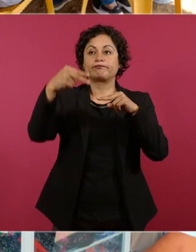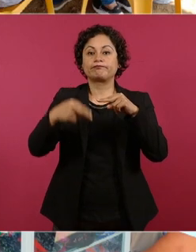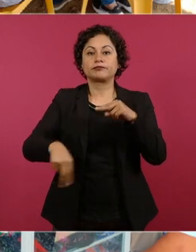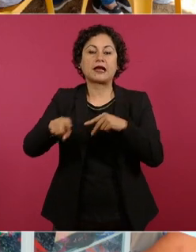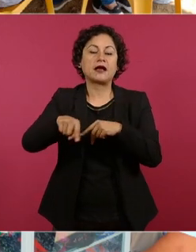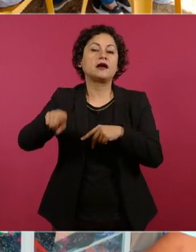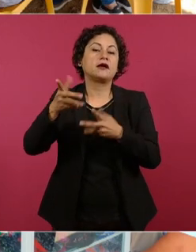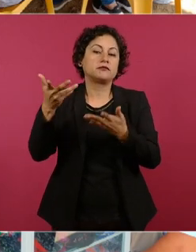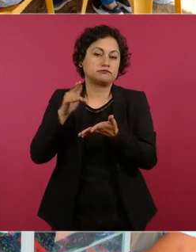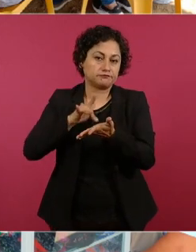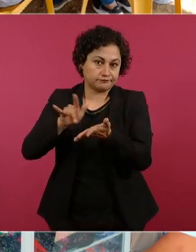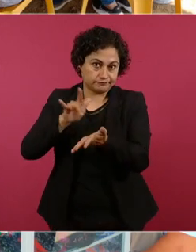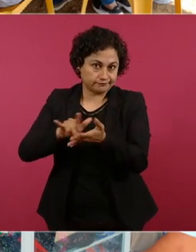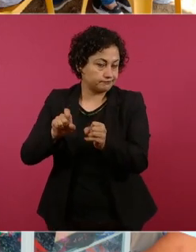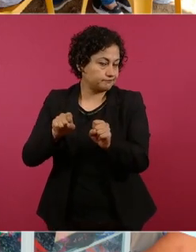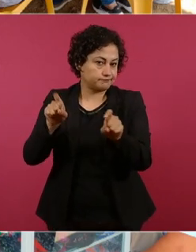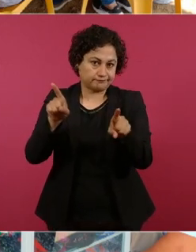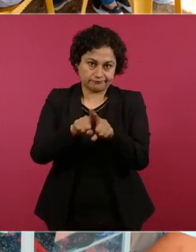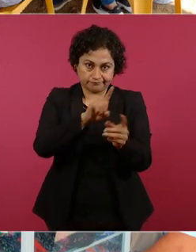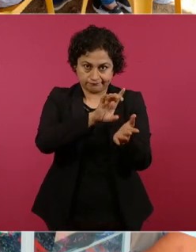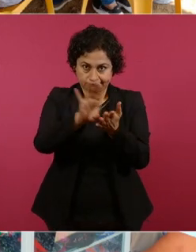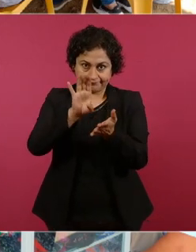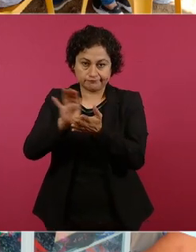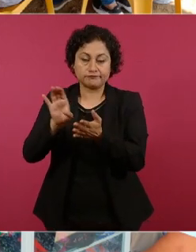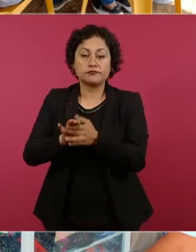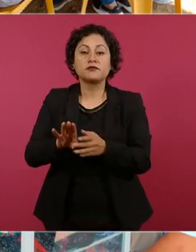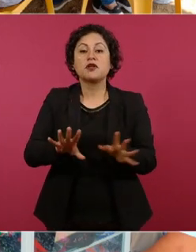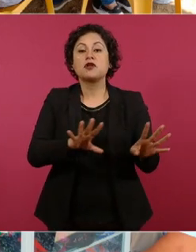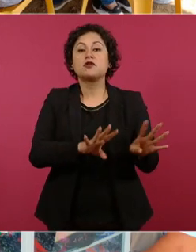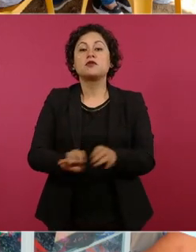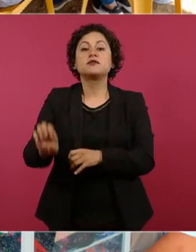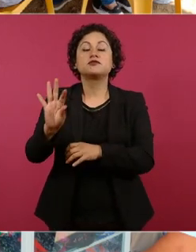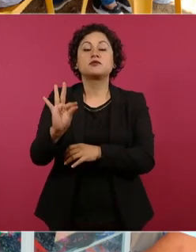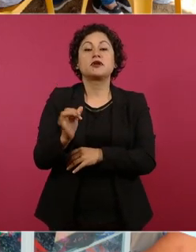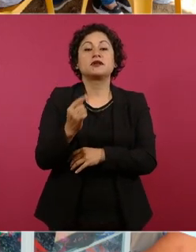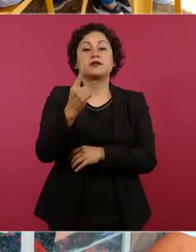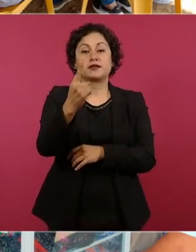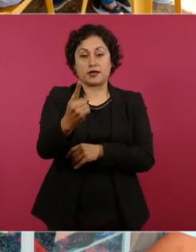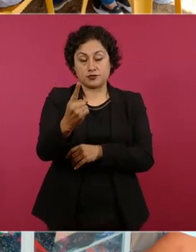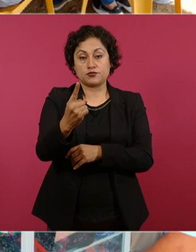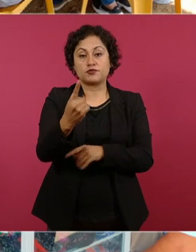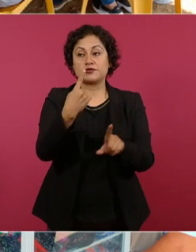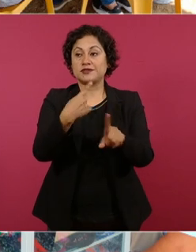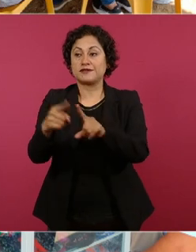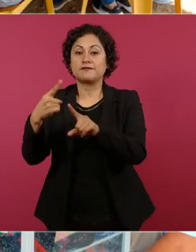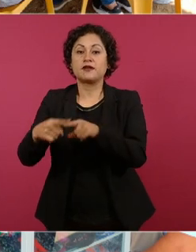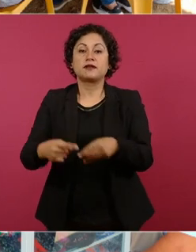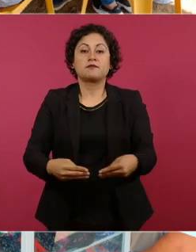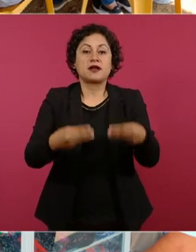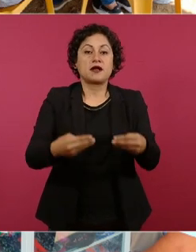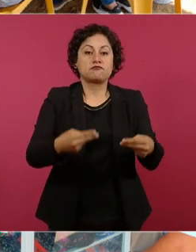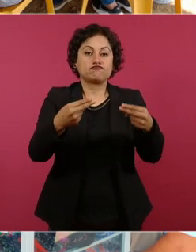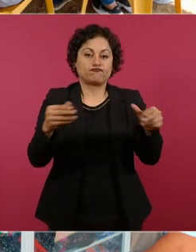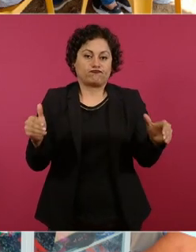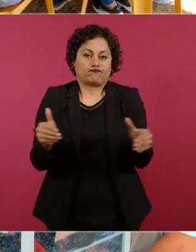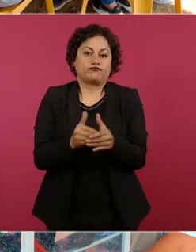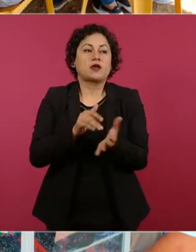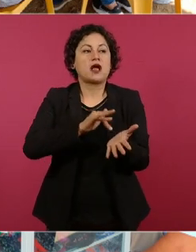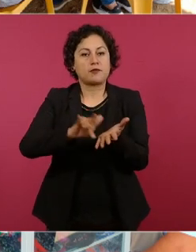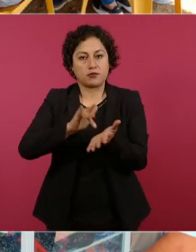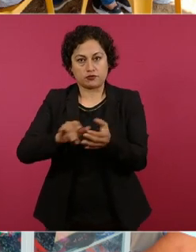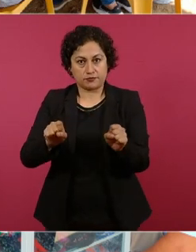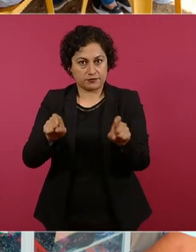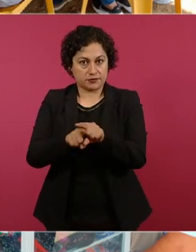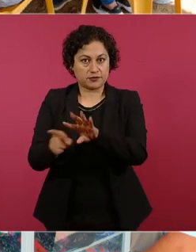951 locales de mercados también han recibido este apoyo. Tenemos ya registradas